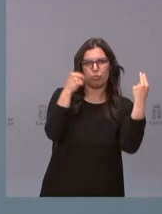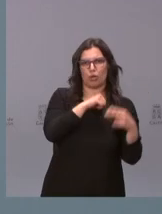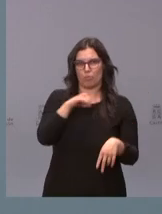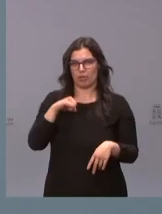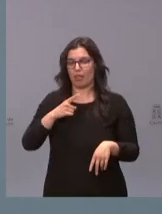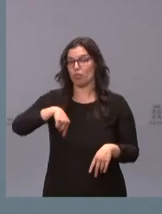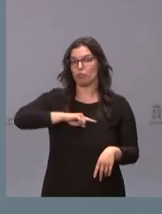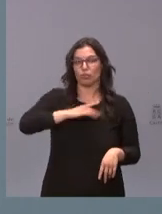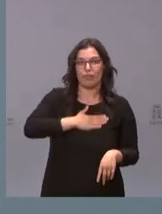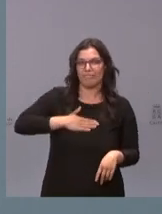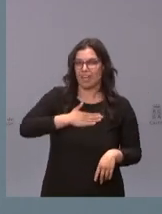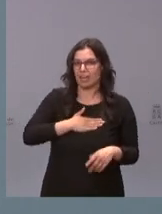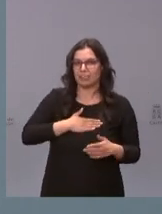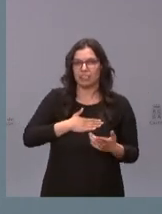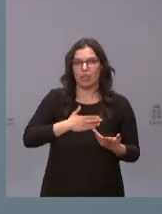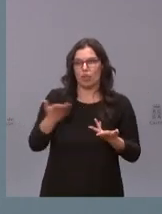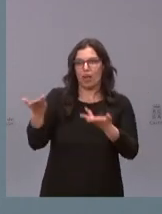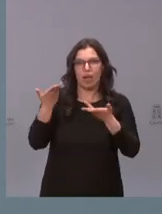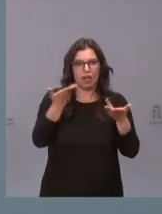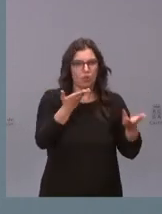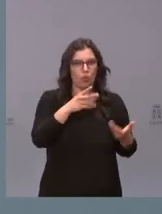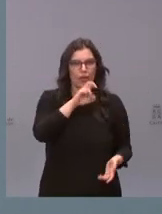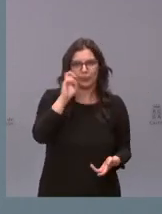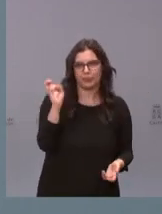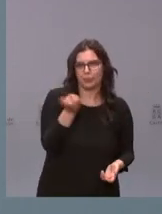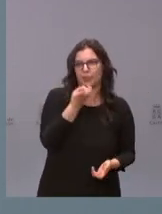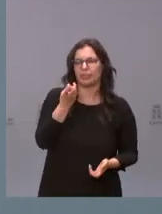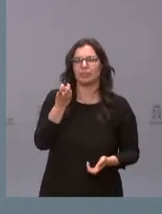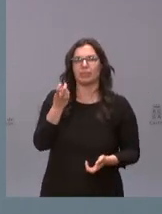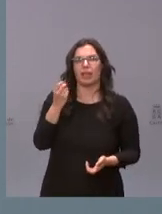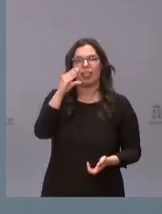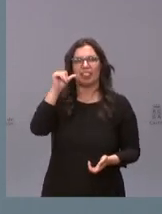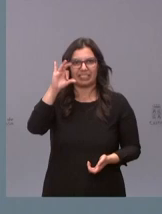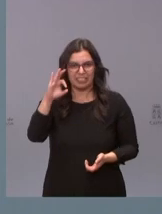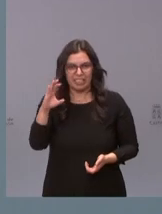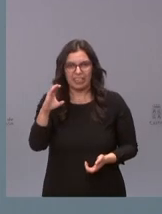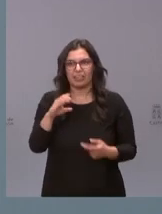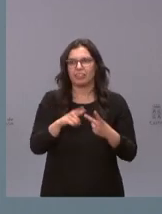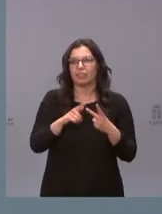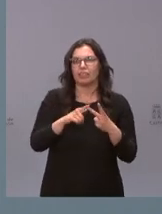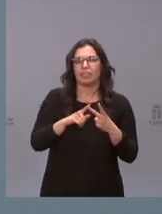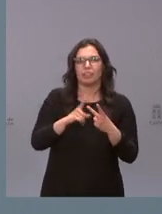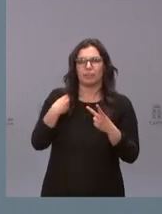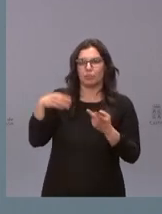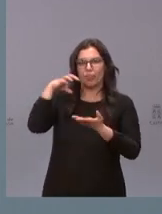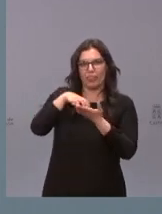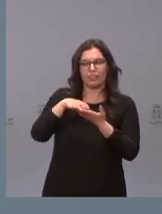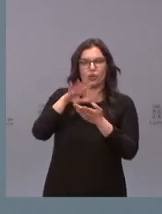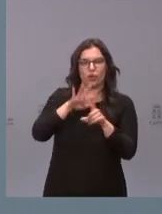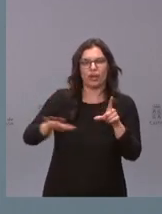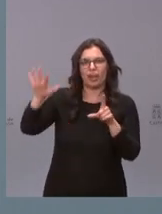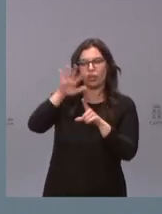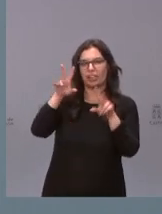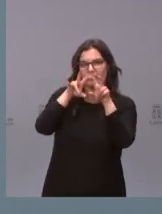encantados de recibir ayudas del CSIC del propio Centro Nacional de Investigaciones